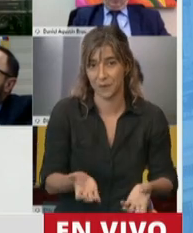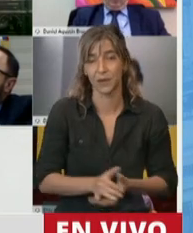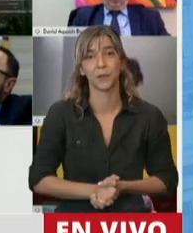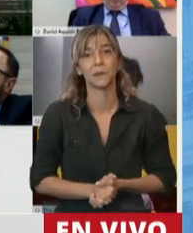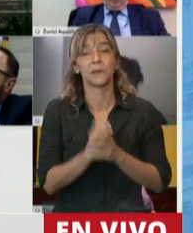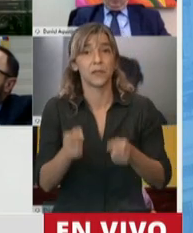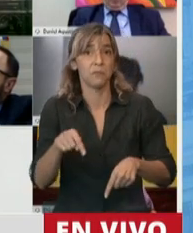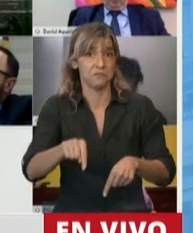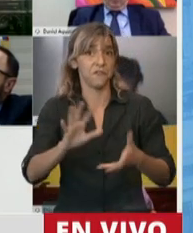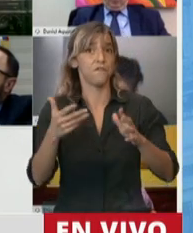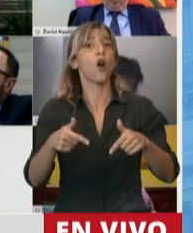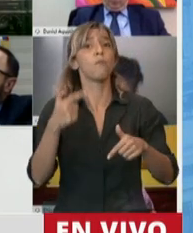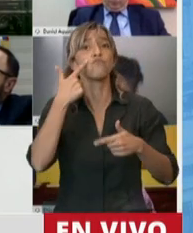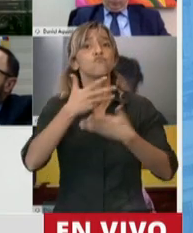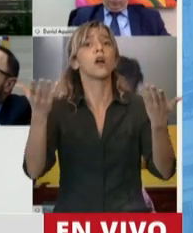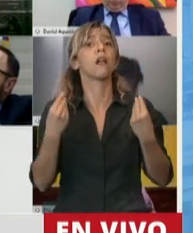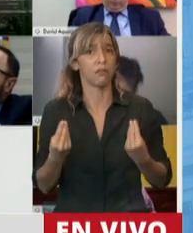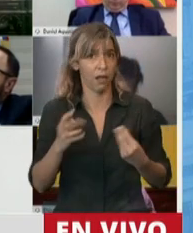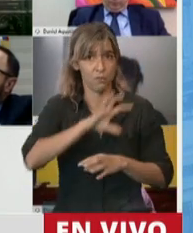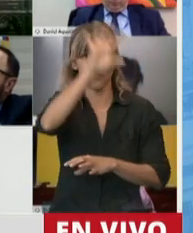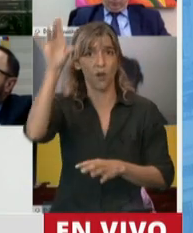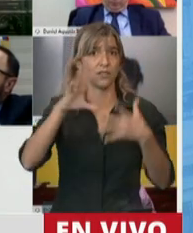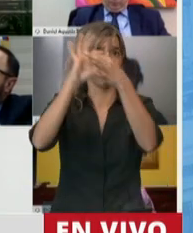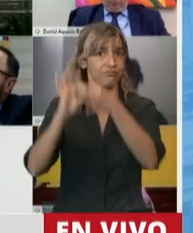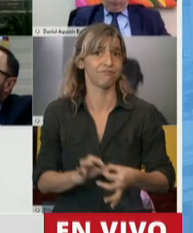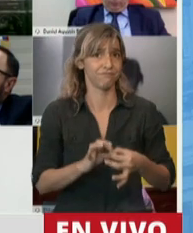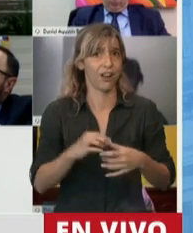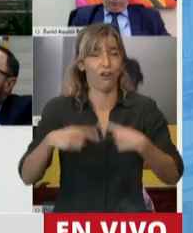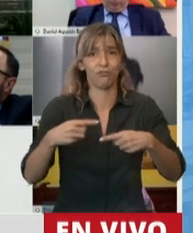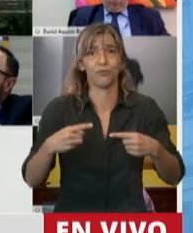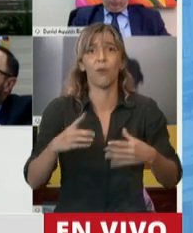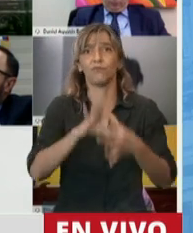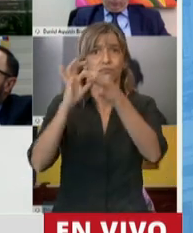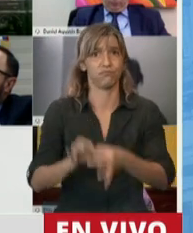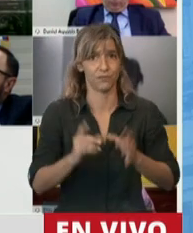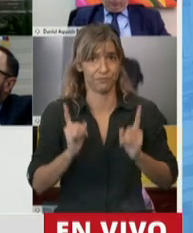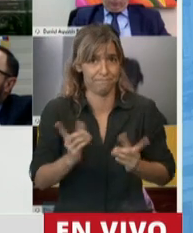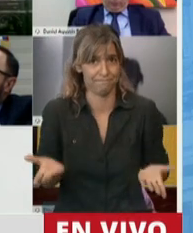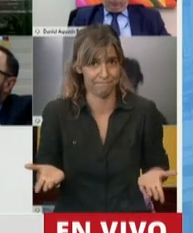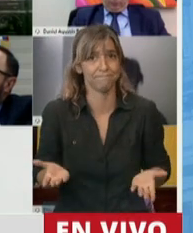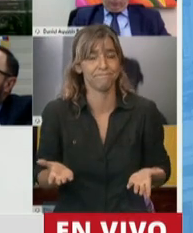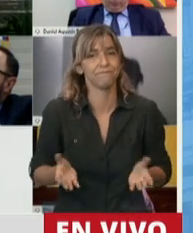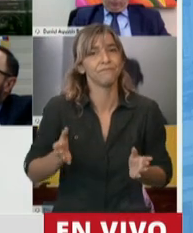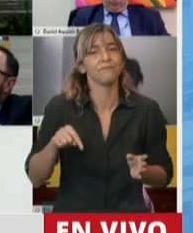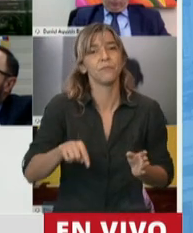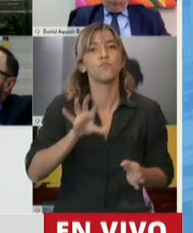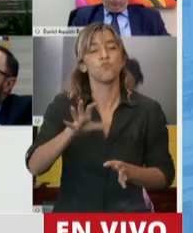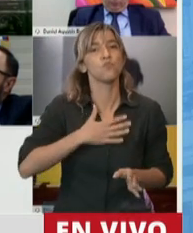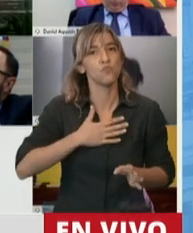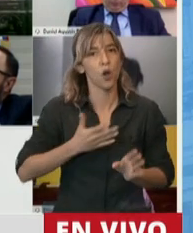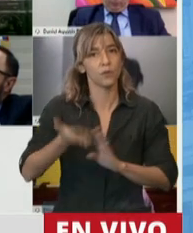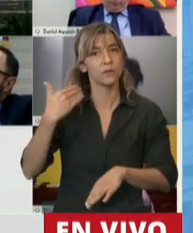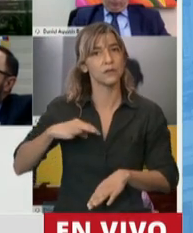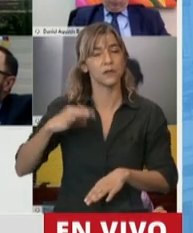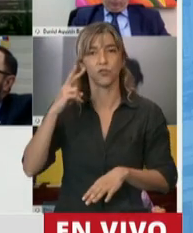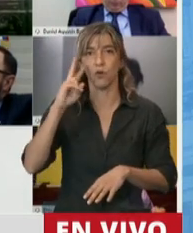federalismo. Ya que hablo de federalismo, quiero hablar del ejemplo de mi provincia. Desde el 2013 tenemos una ley de teletrabajo. Fue